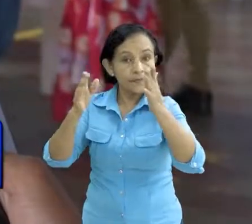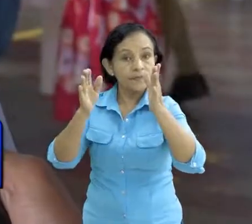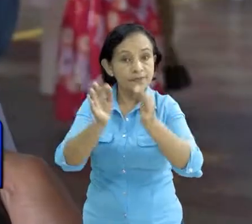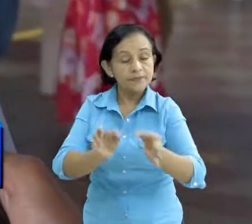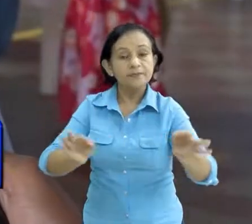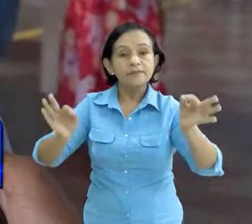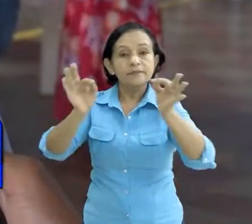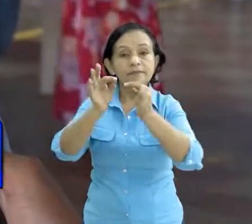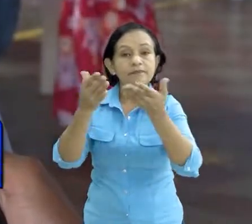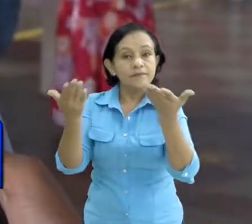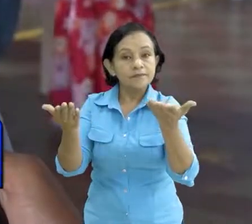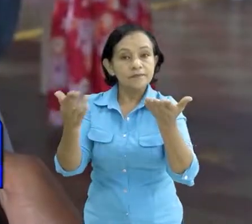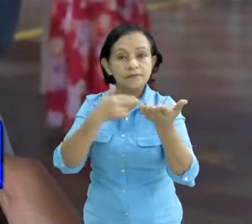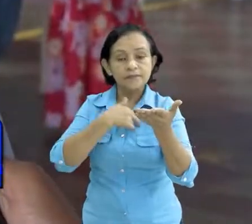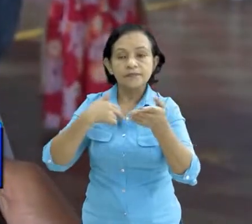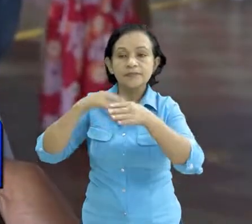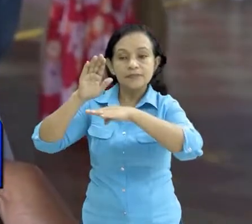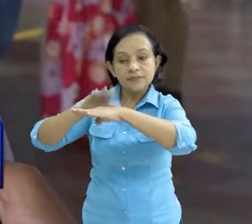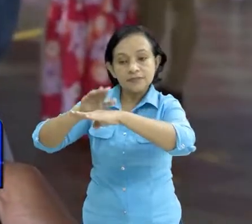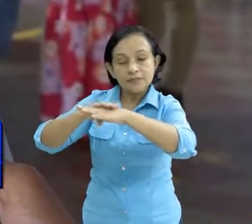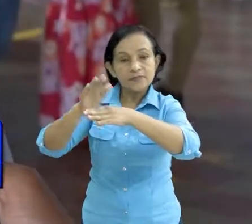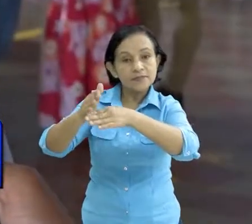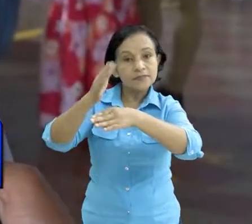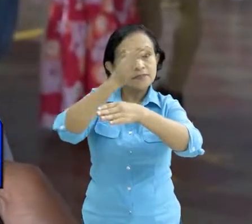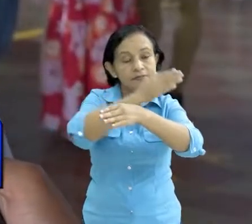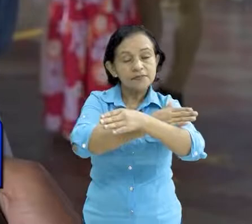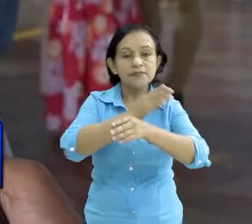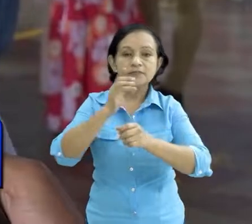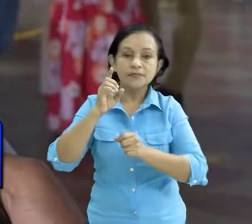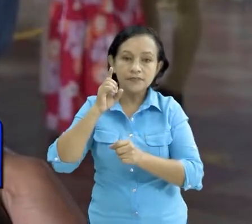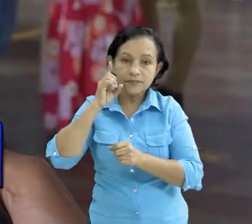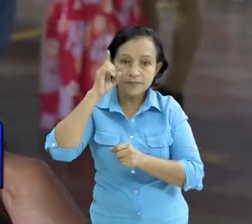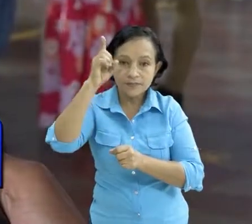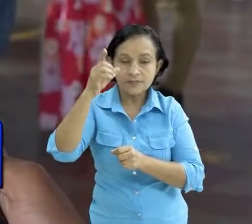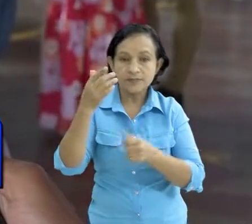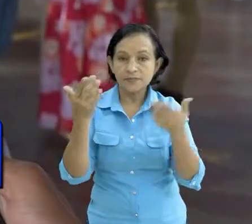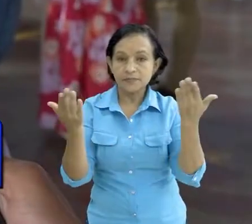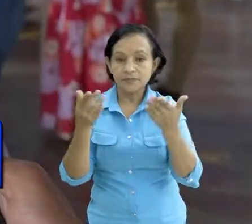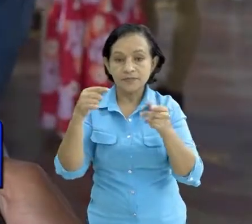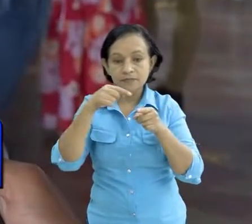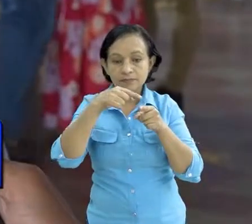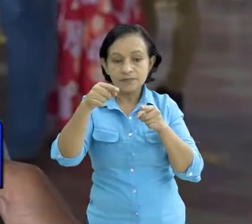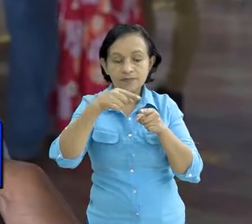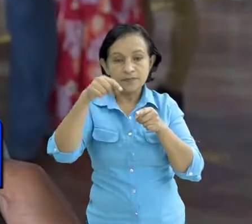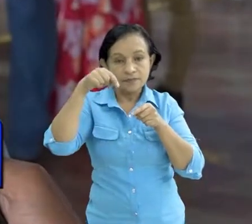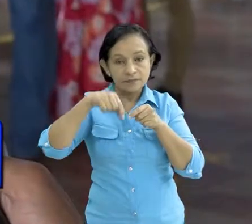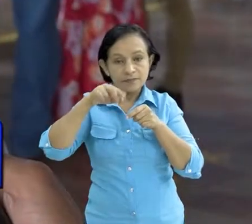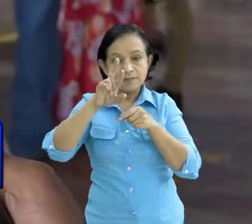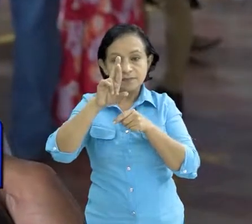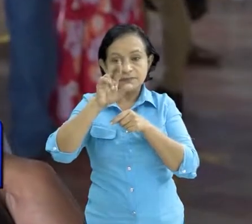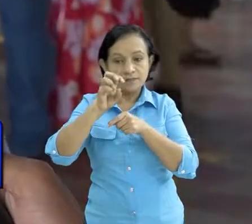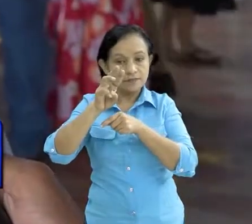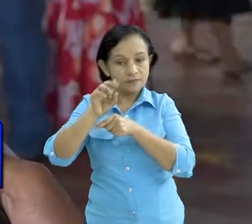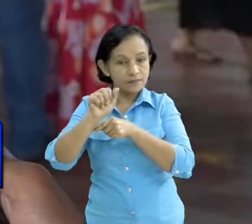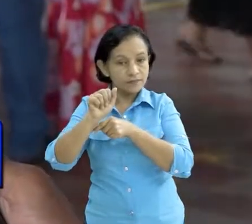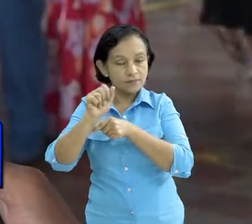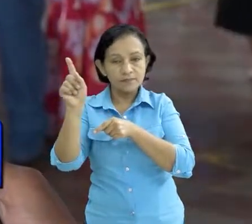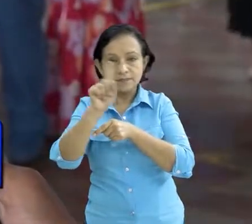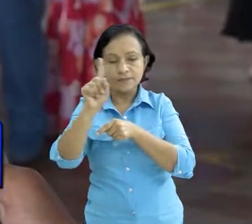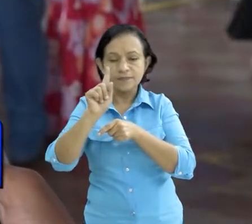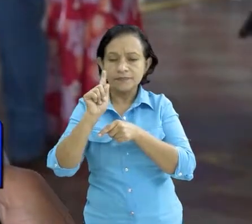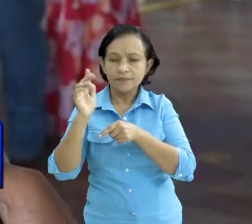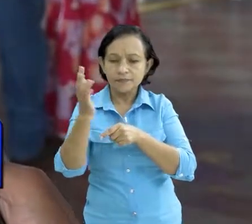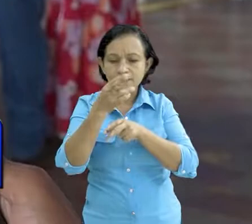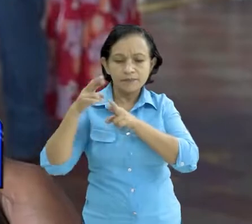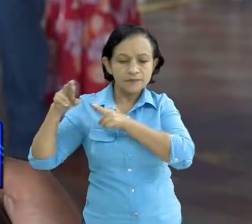importantes es un sistema de alerta temprana que vamos a desarrollar no solo para el municipio de rama sino para toda la